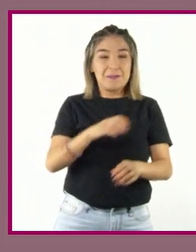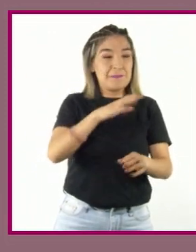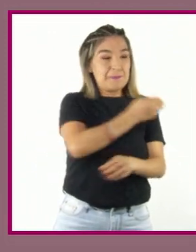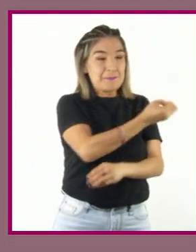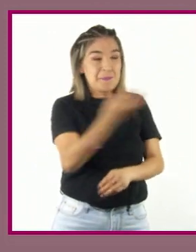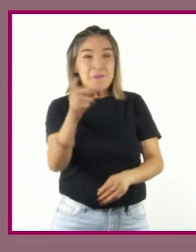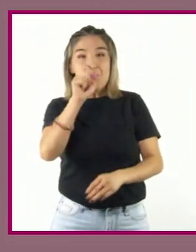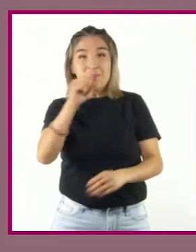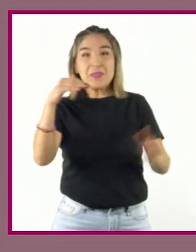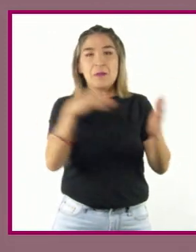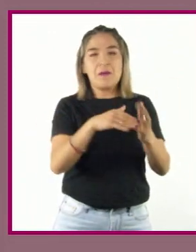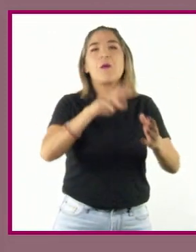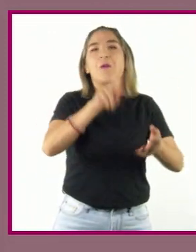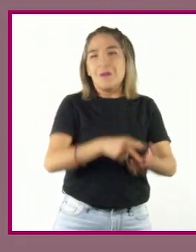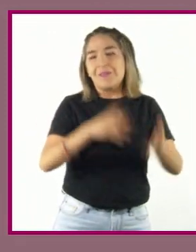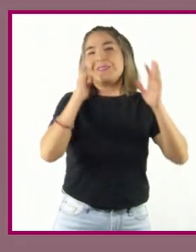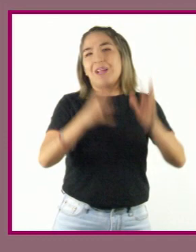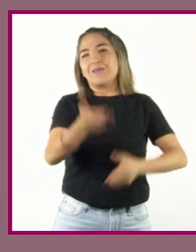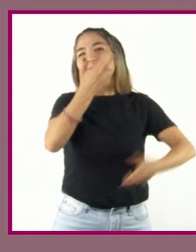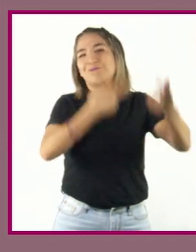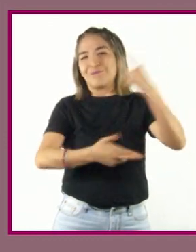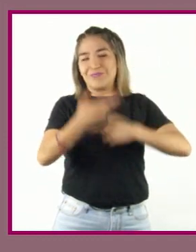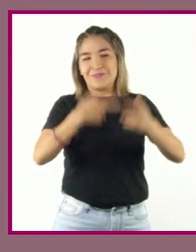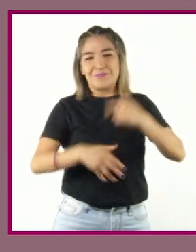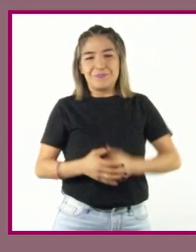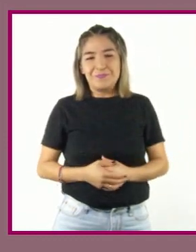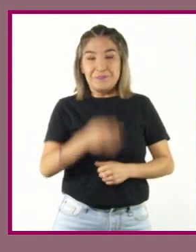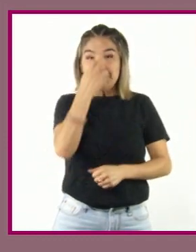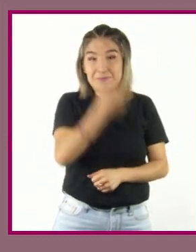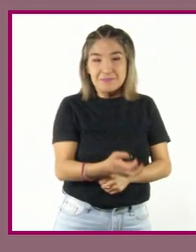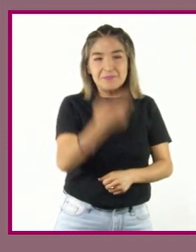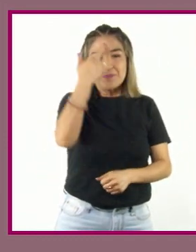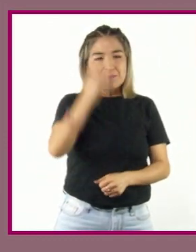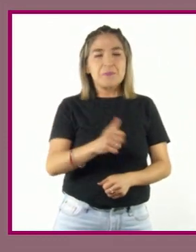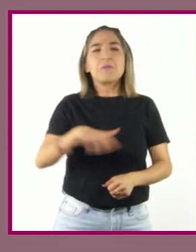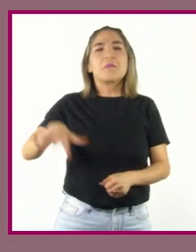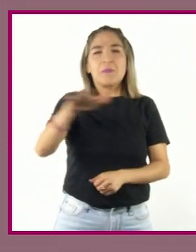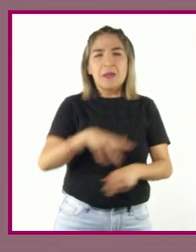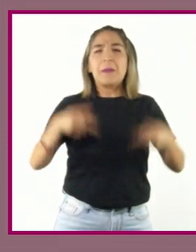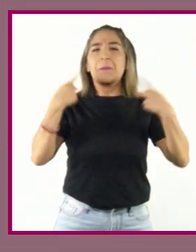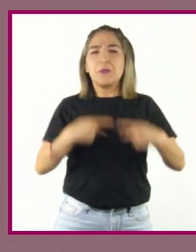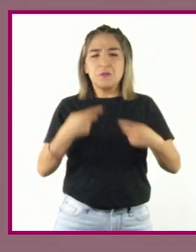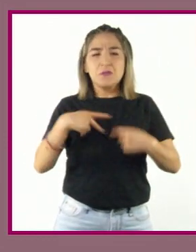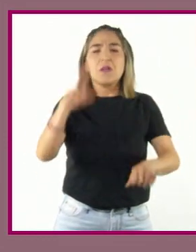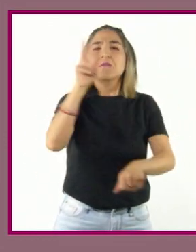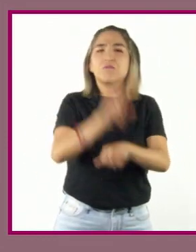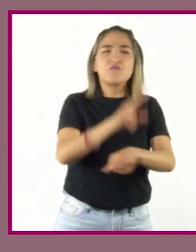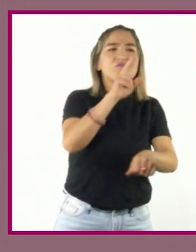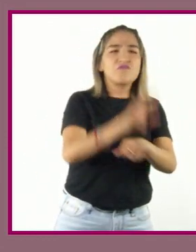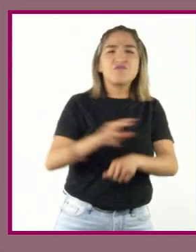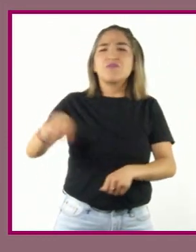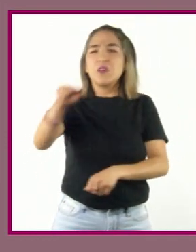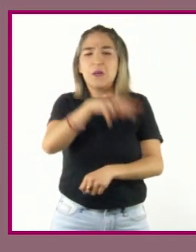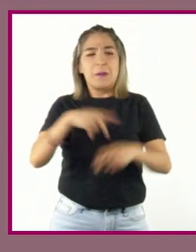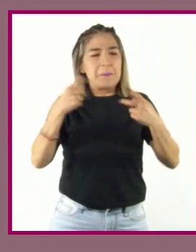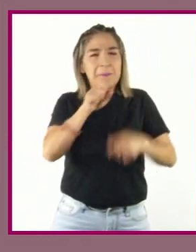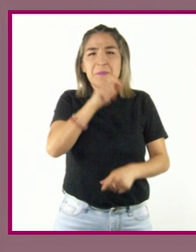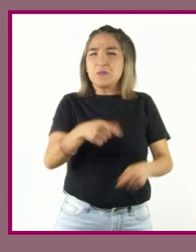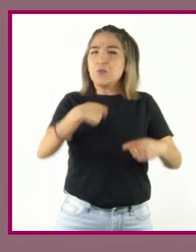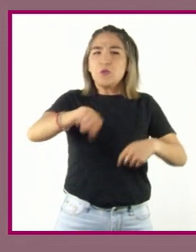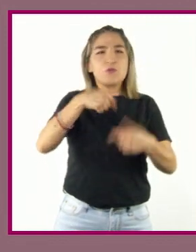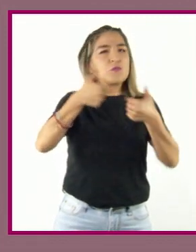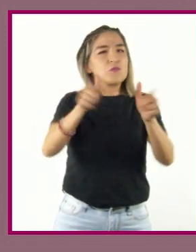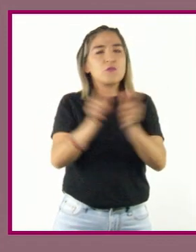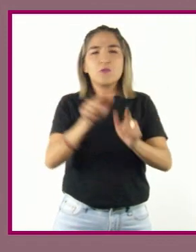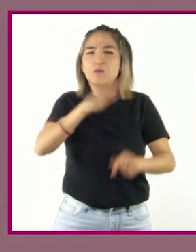devastadas ha sido recuperado. Desde entonces, la población realiza rondas comunitarias de vigilancia en favor de su propia